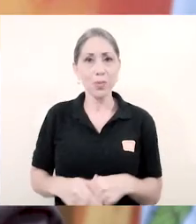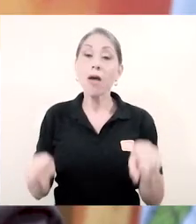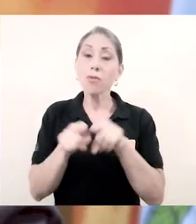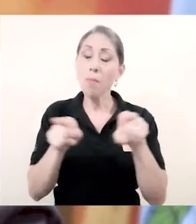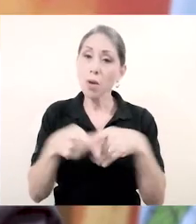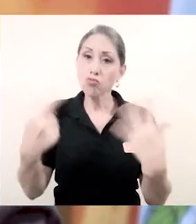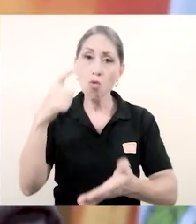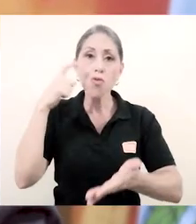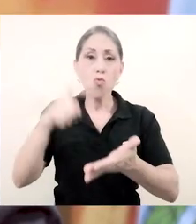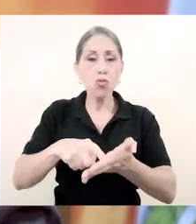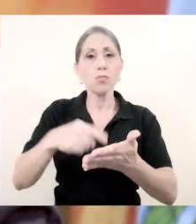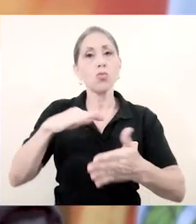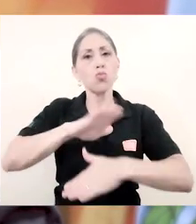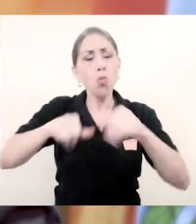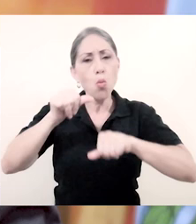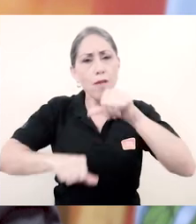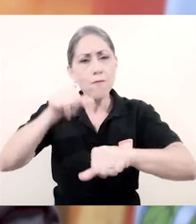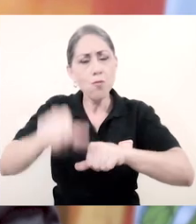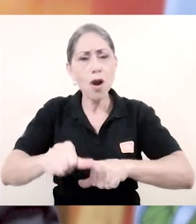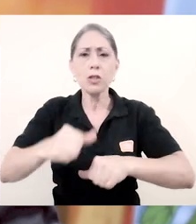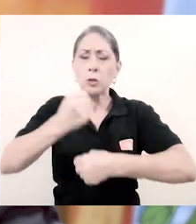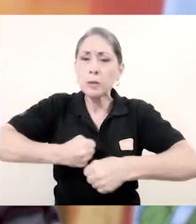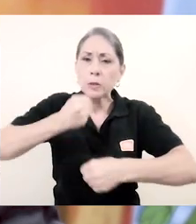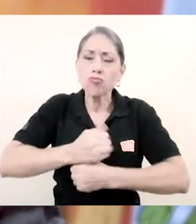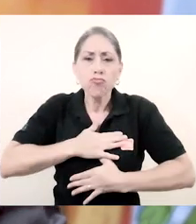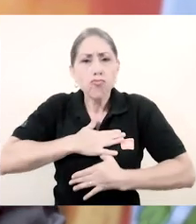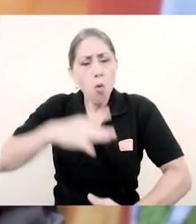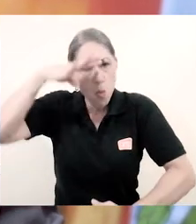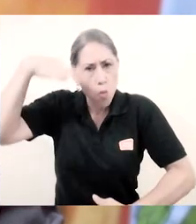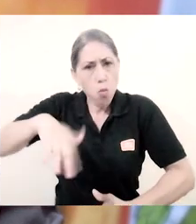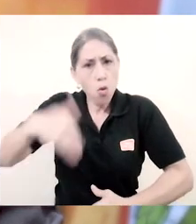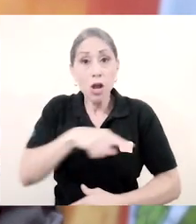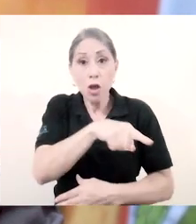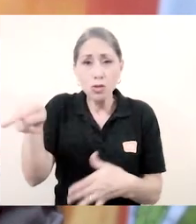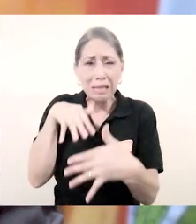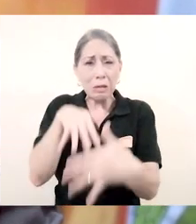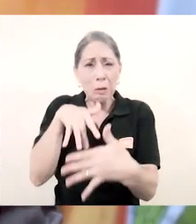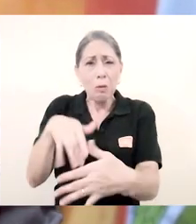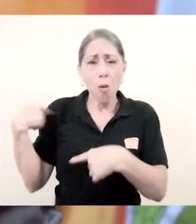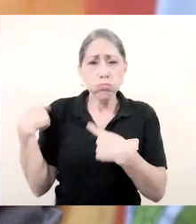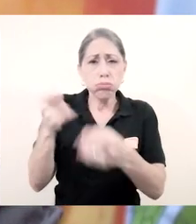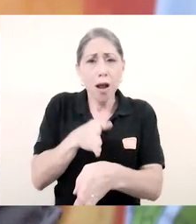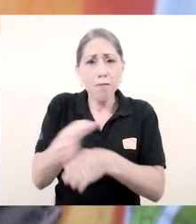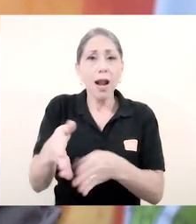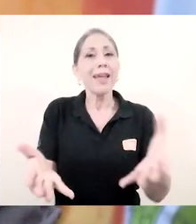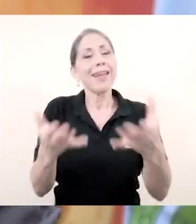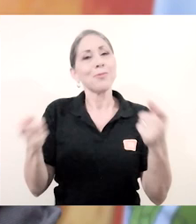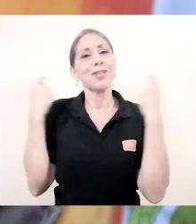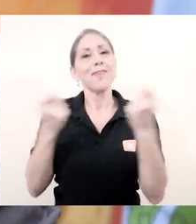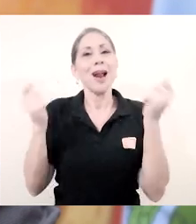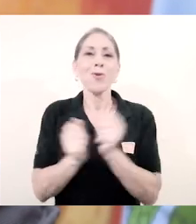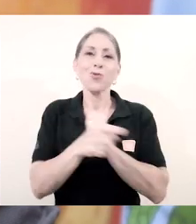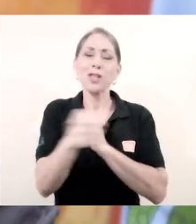No podemos dejar pasar el reconocimiento a todo el esfuerzo y dedicación con los que se han comprometido durante su carrera y lo queremos